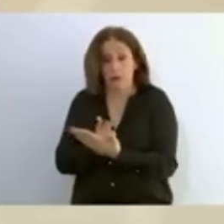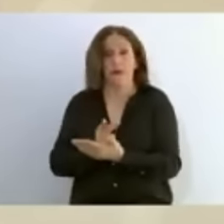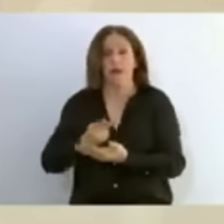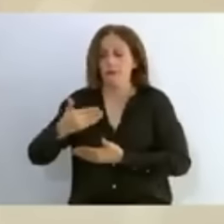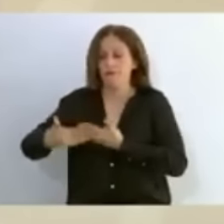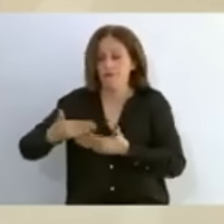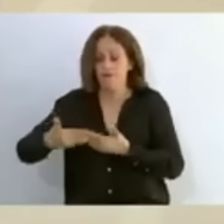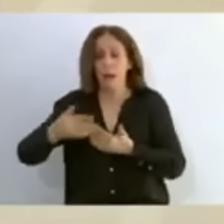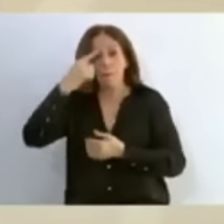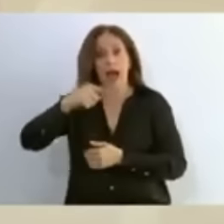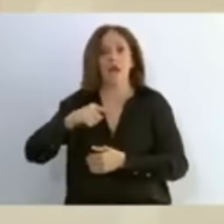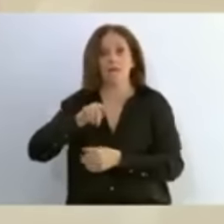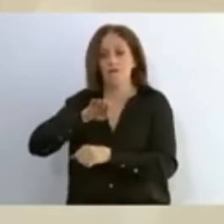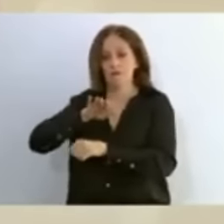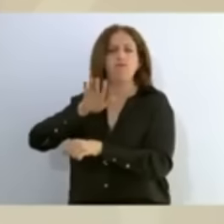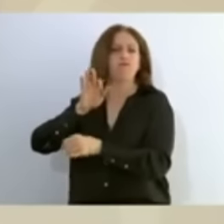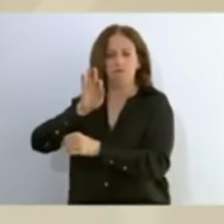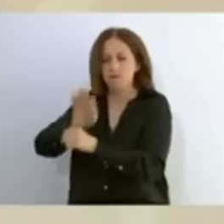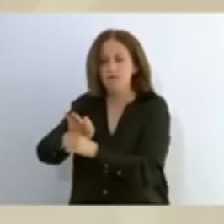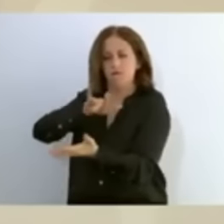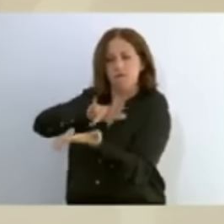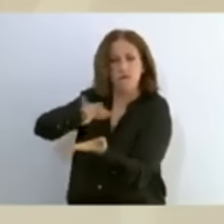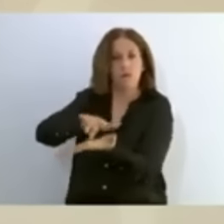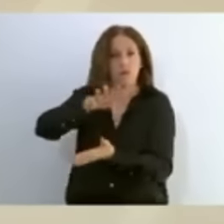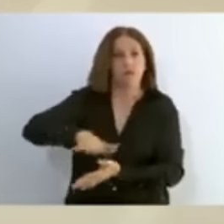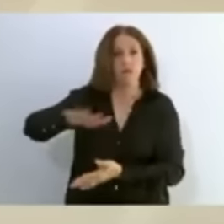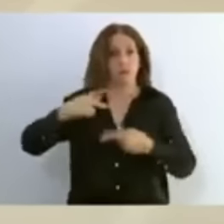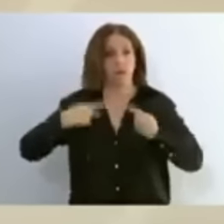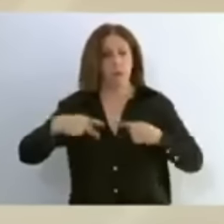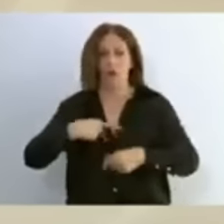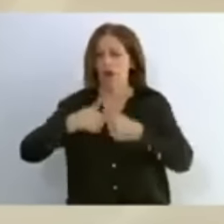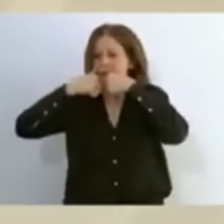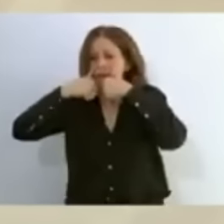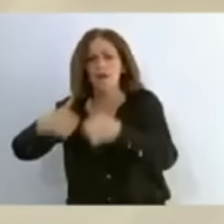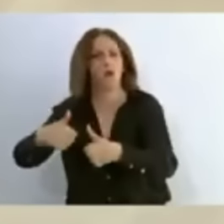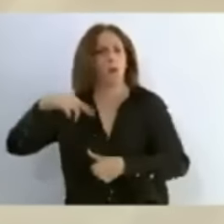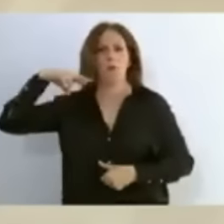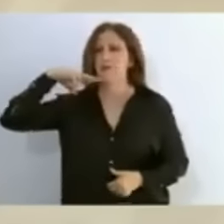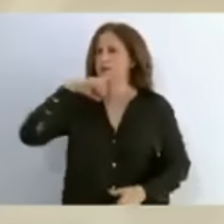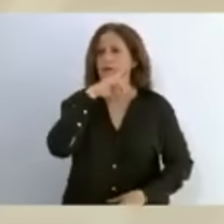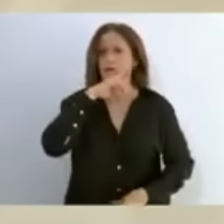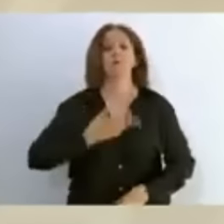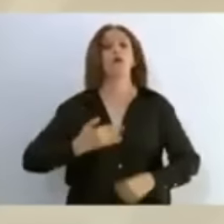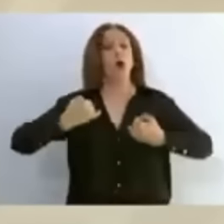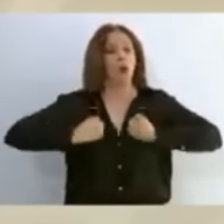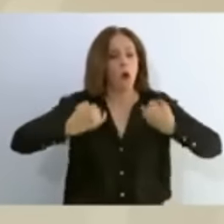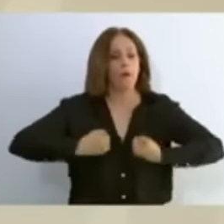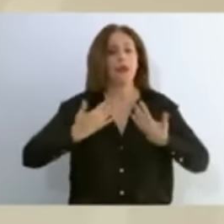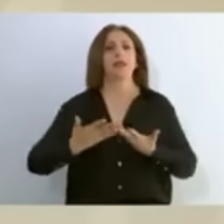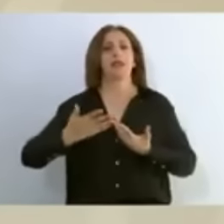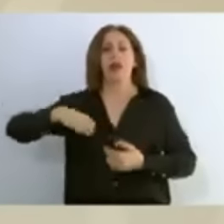a los grupos más vulnerables que requerían atención de manera inmediata. Jóvenes, adultos mayores,